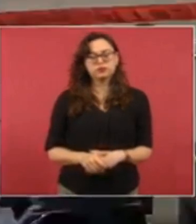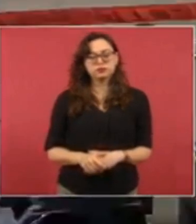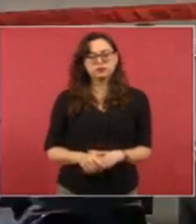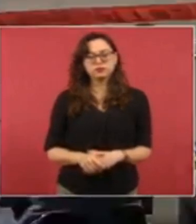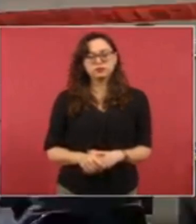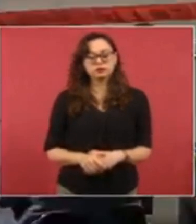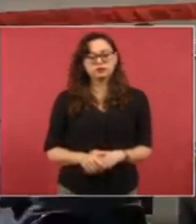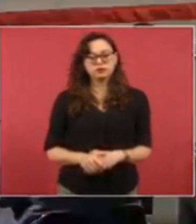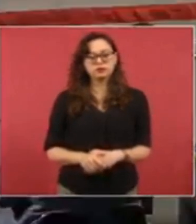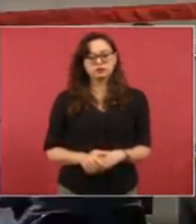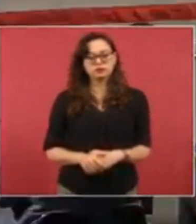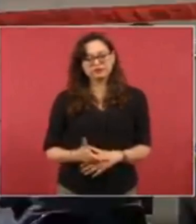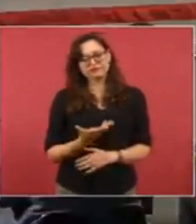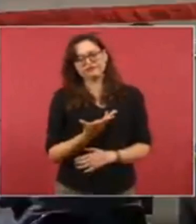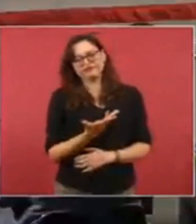esto